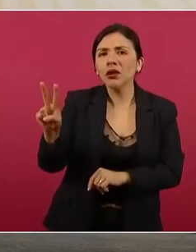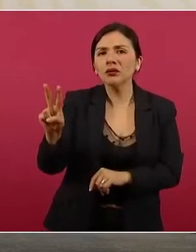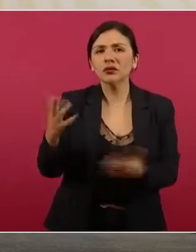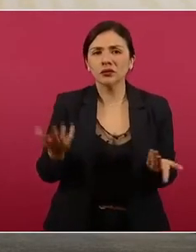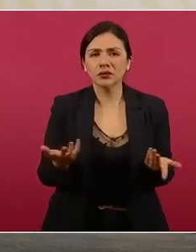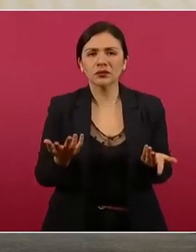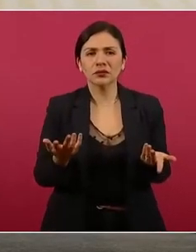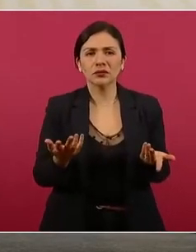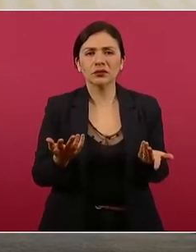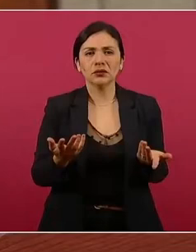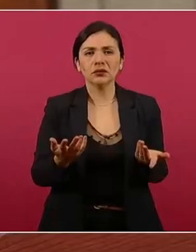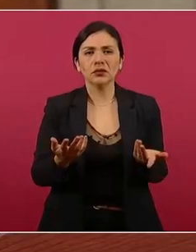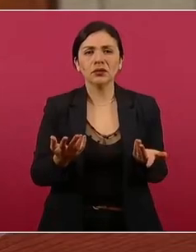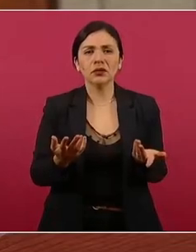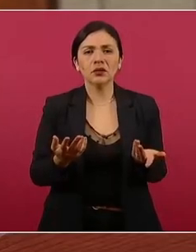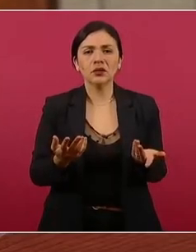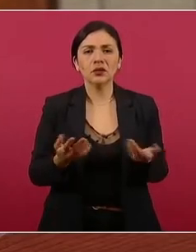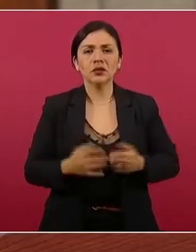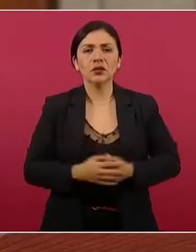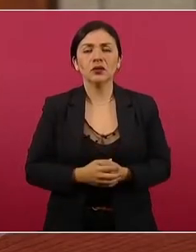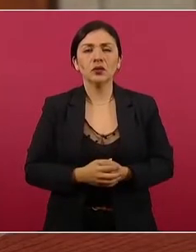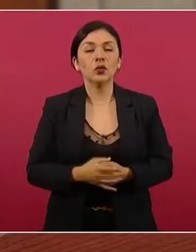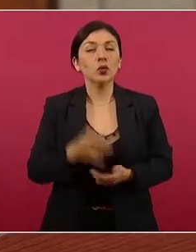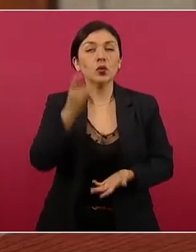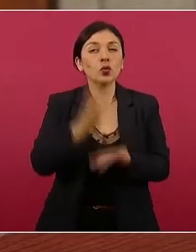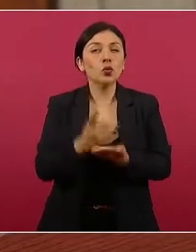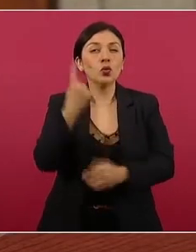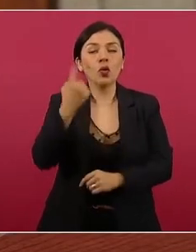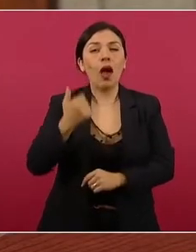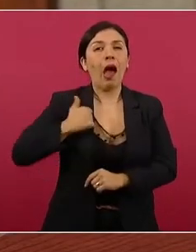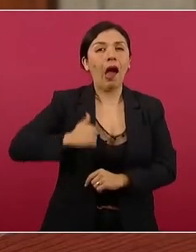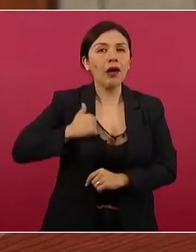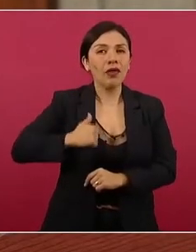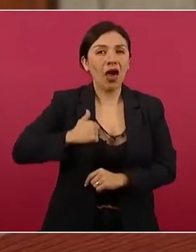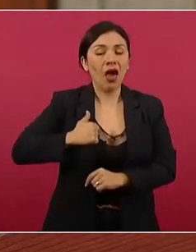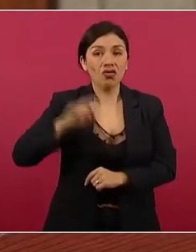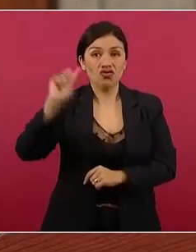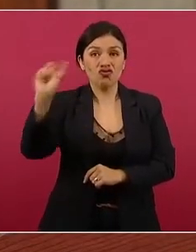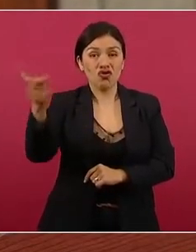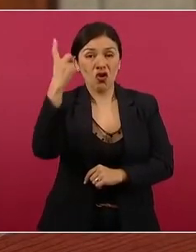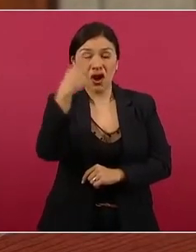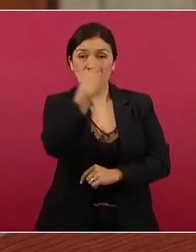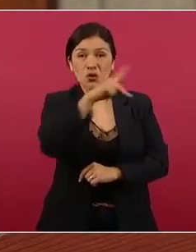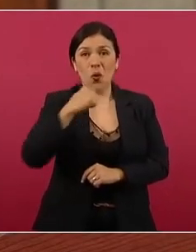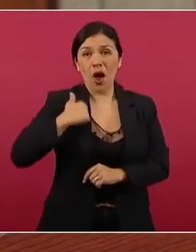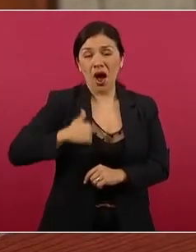Nada más nos gana Canadá, el dólar canadiense.